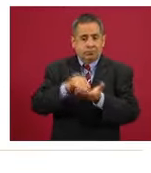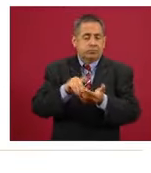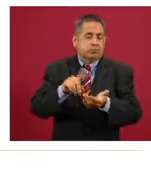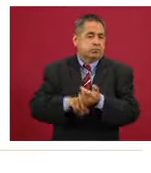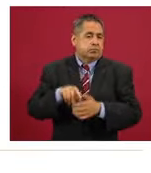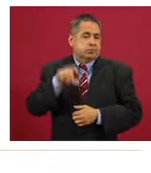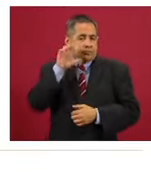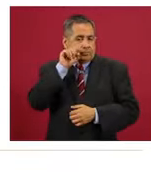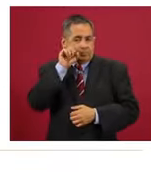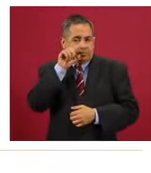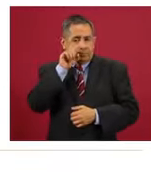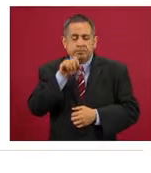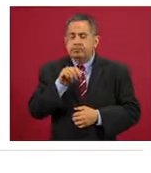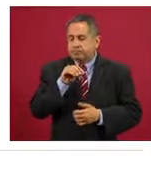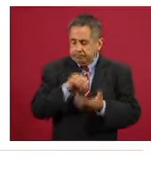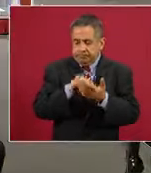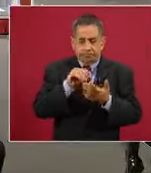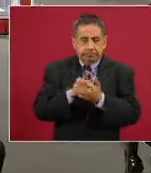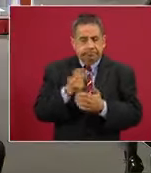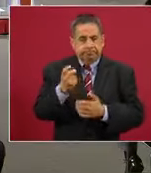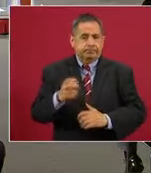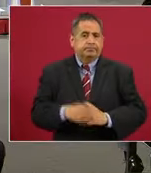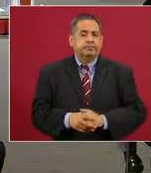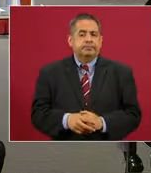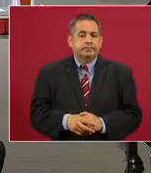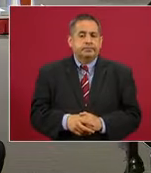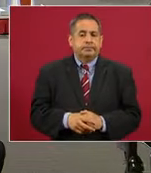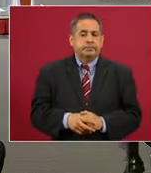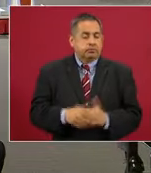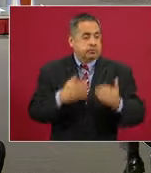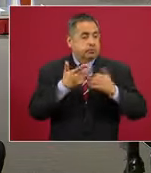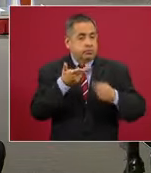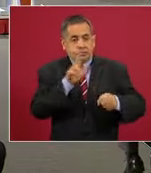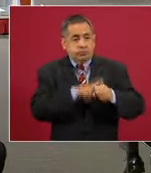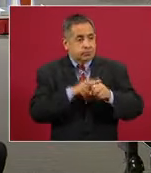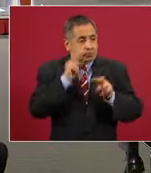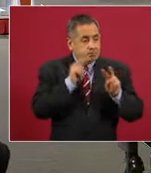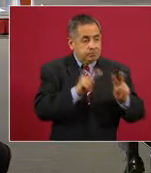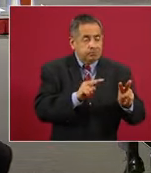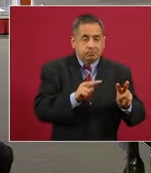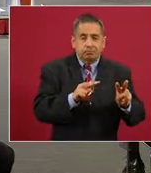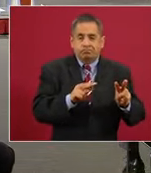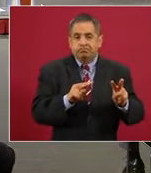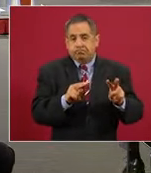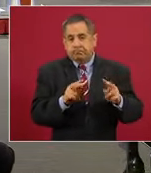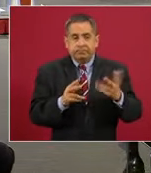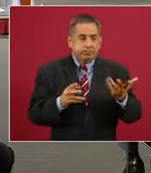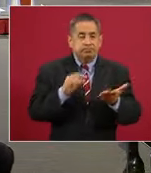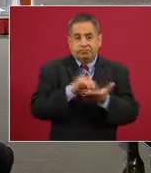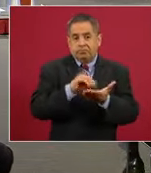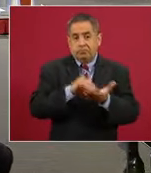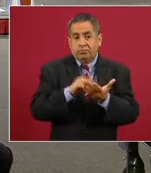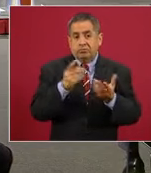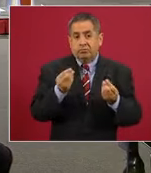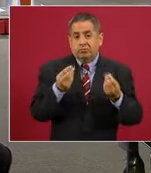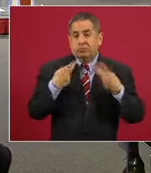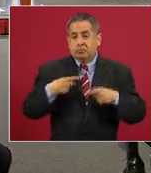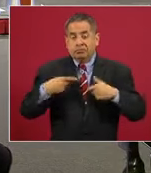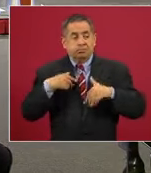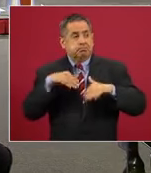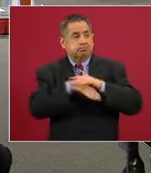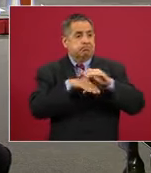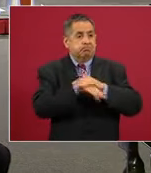naranja precisamente por estas características. Y en la siguiente lo que vemos es su ocupación hospitalaria aún está alta, pero